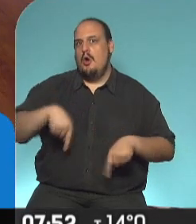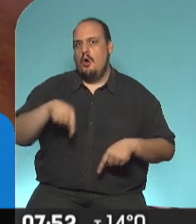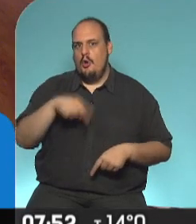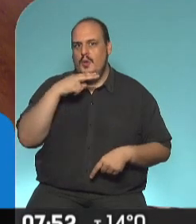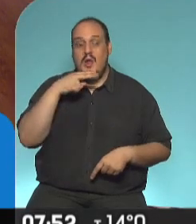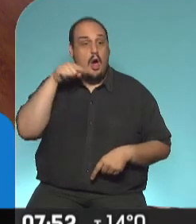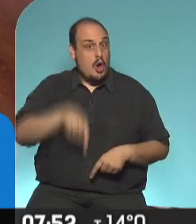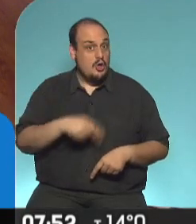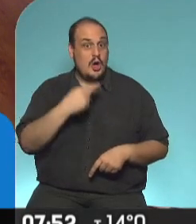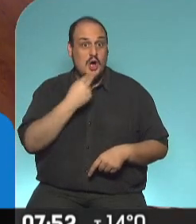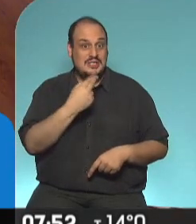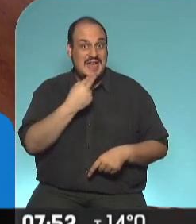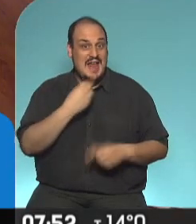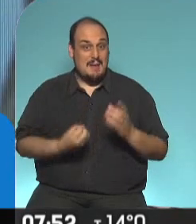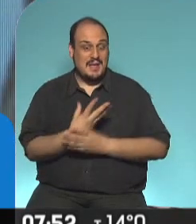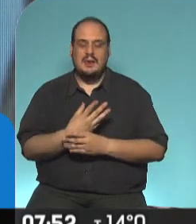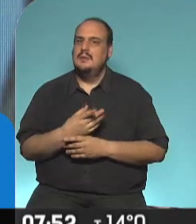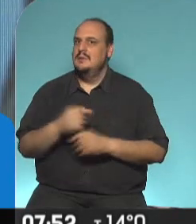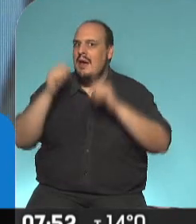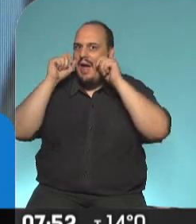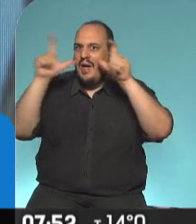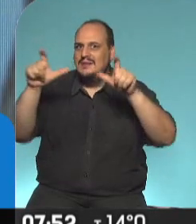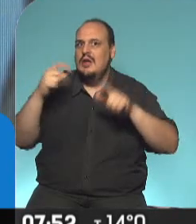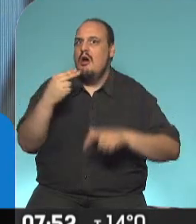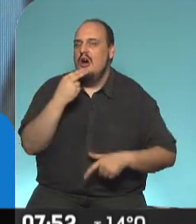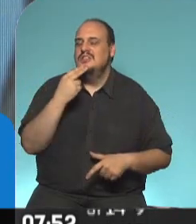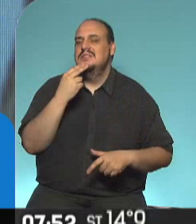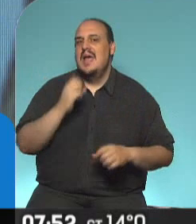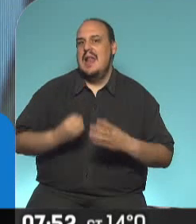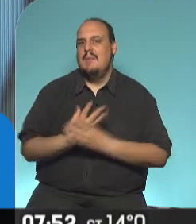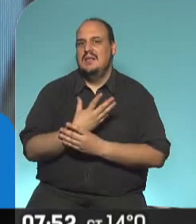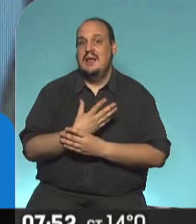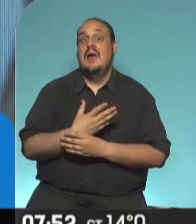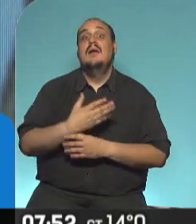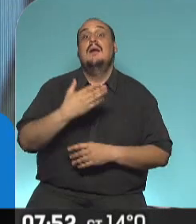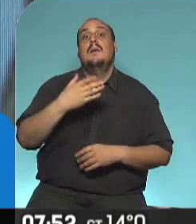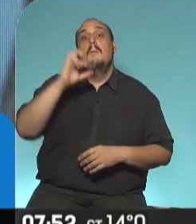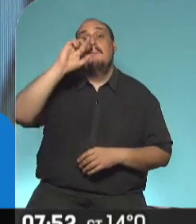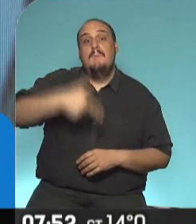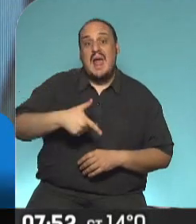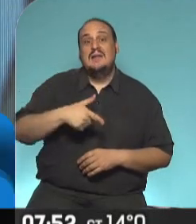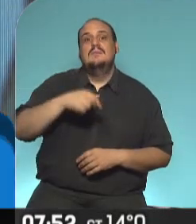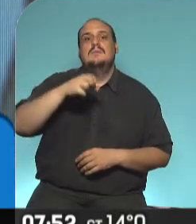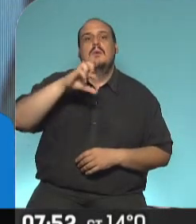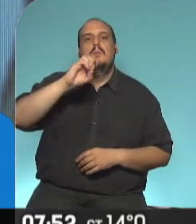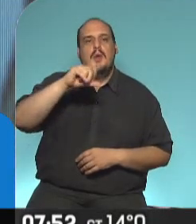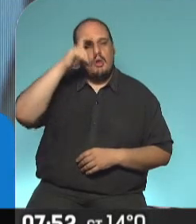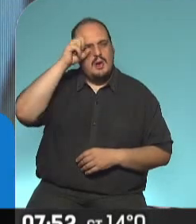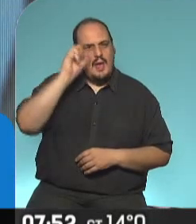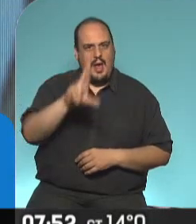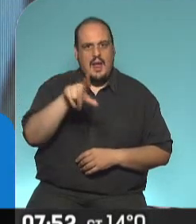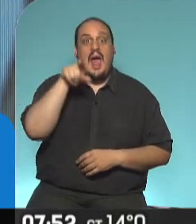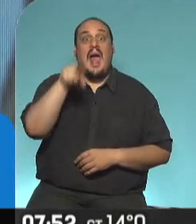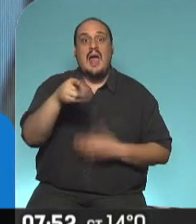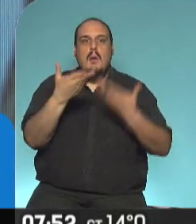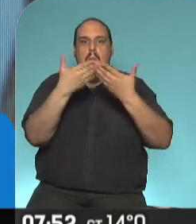la mañana? 11 de la mañana, atentos, F5 a la página del Plan Procrear, porque lo que se abren son las